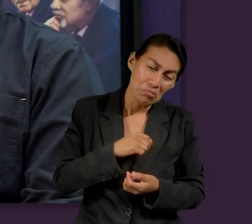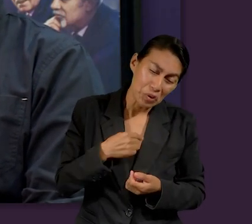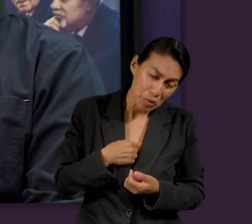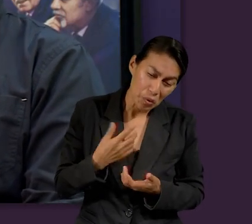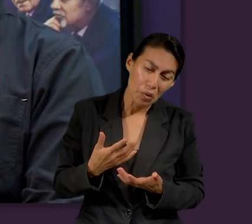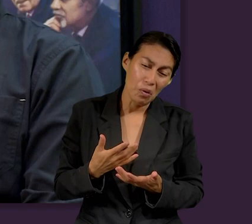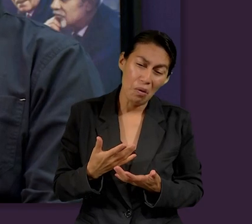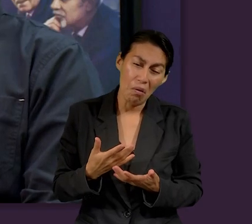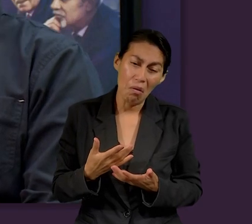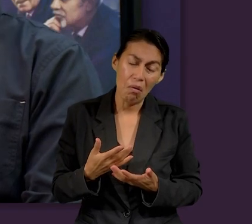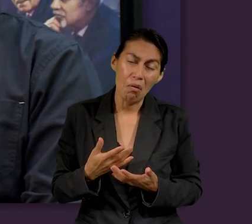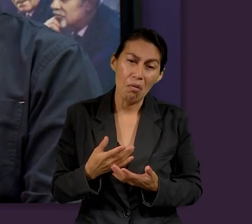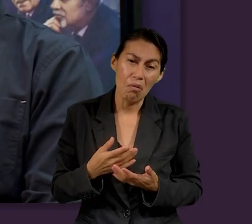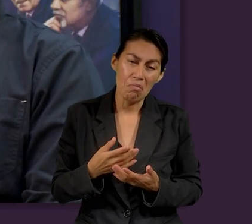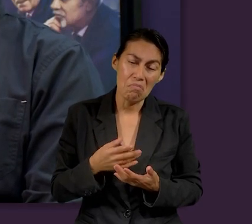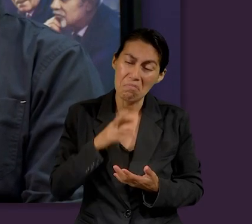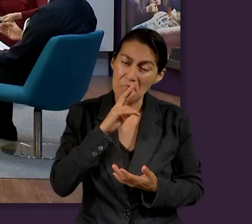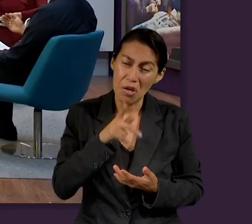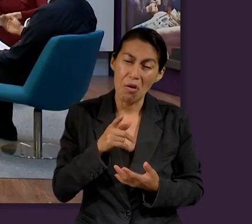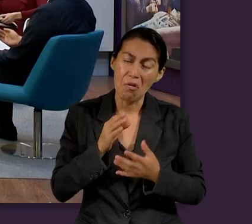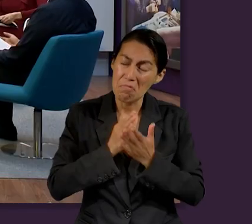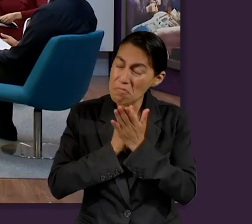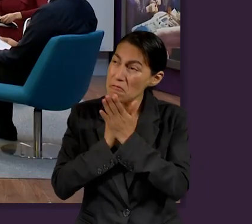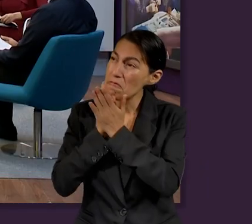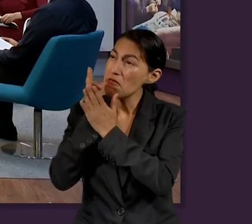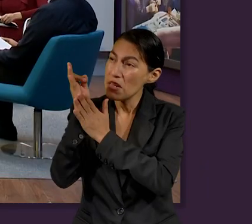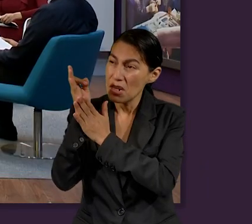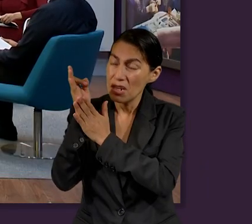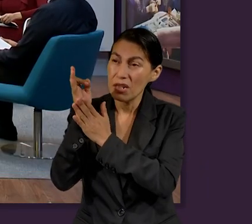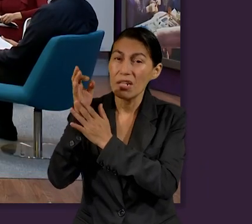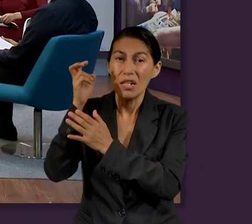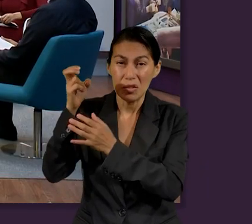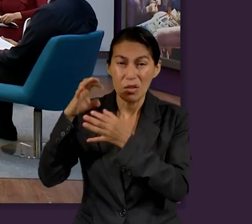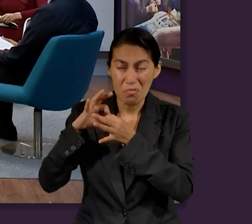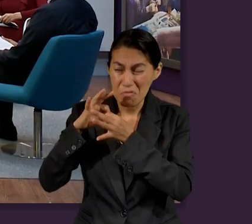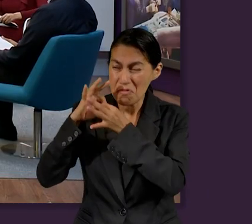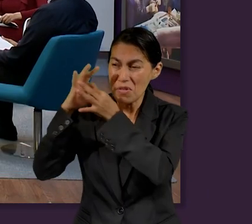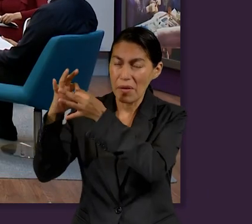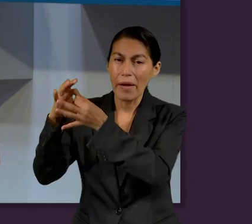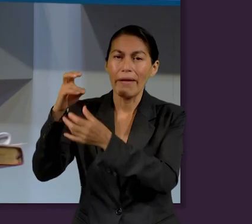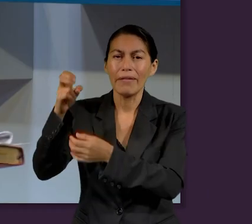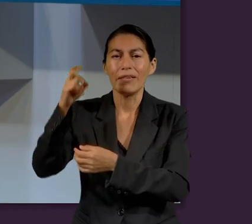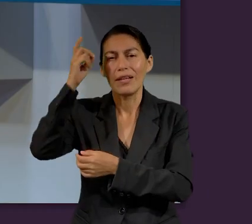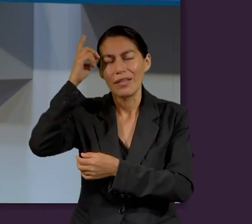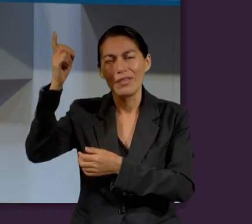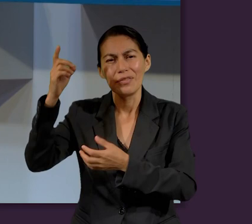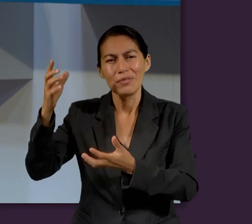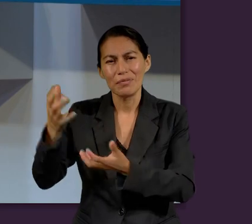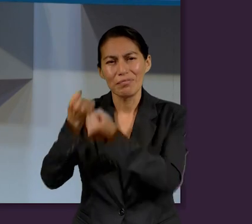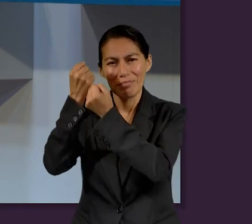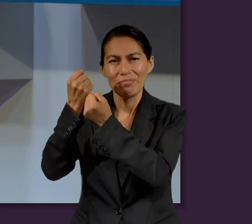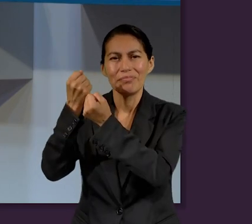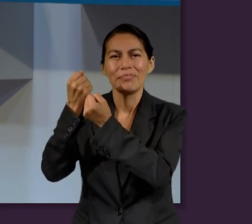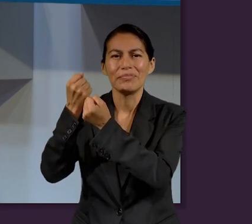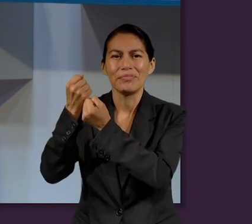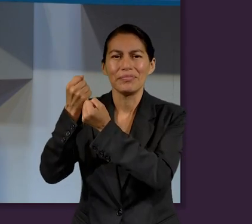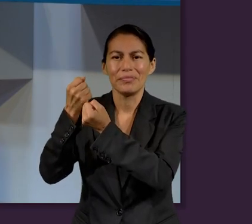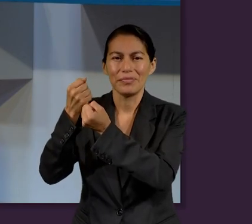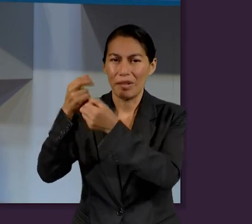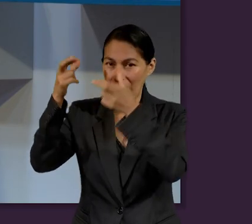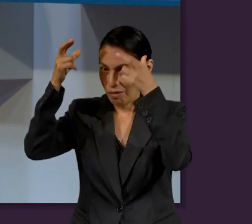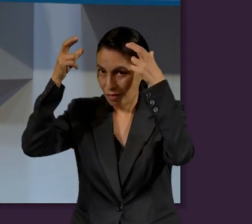recompensa, simplemente sé fiel hasta la muerte y el Señor te dará la corona en la vida. Es bueno decir también,